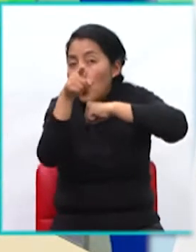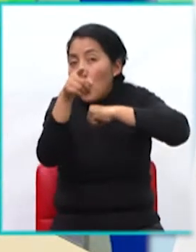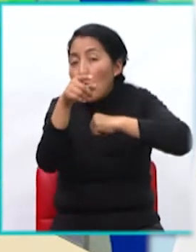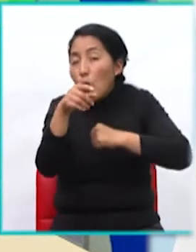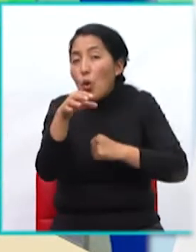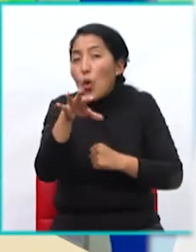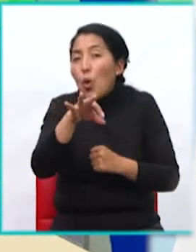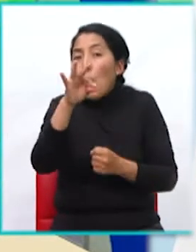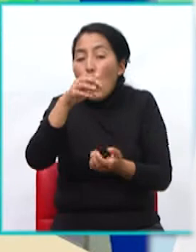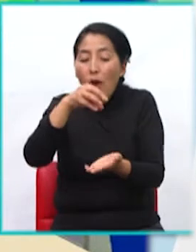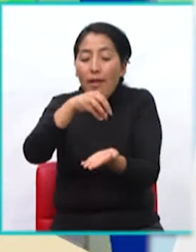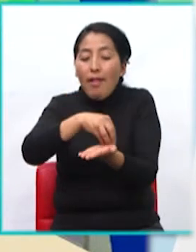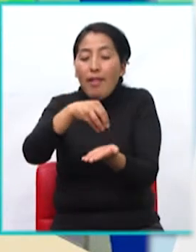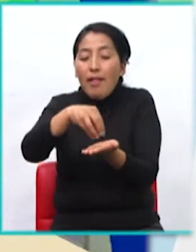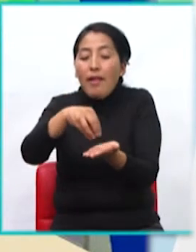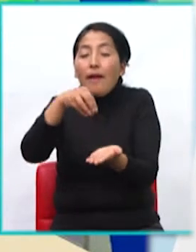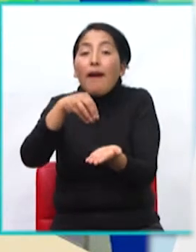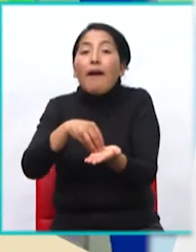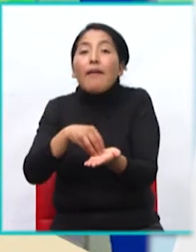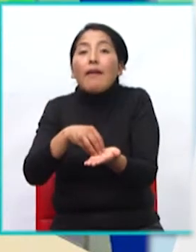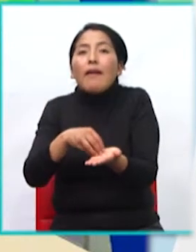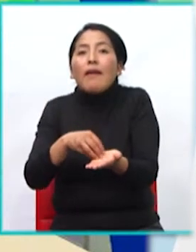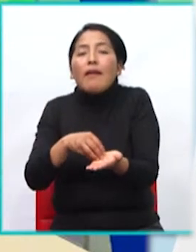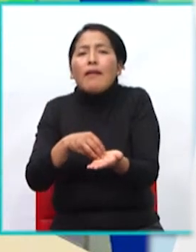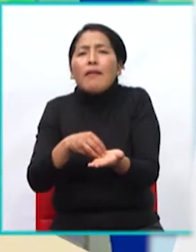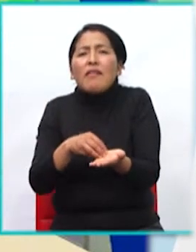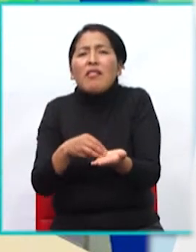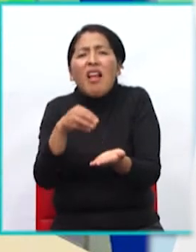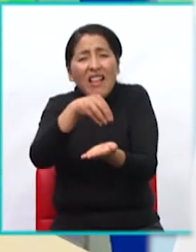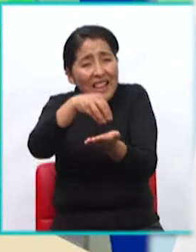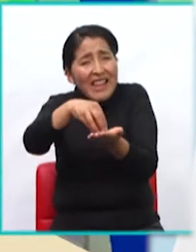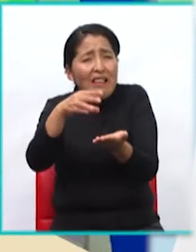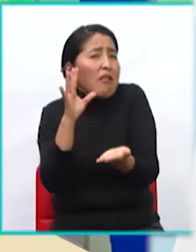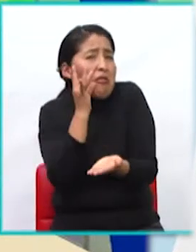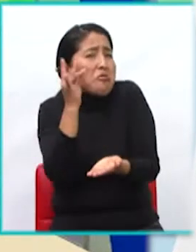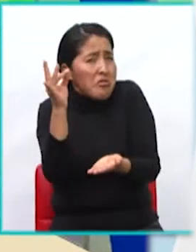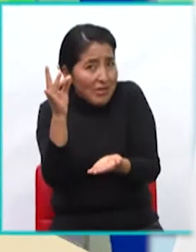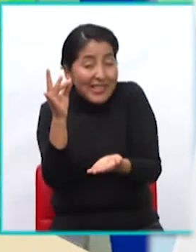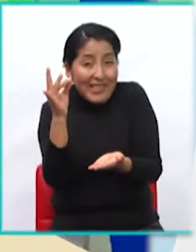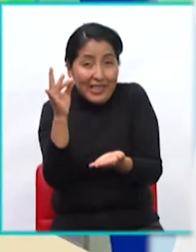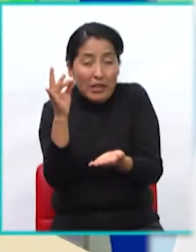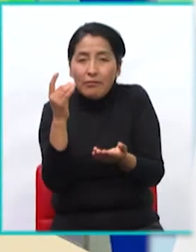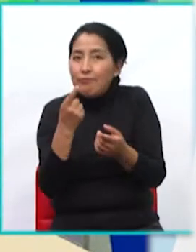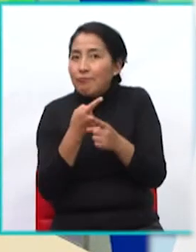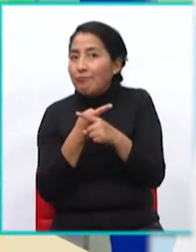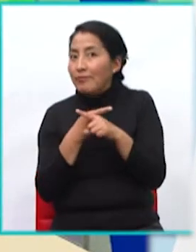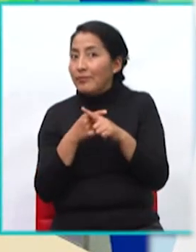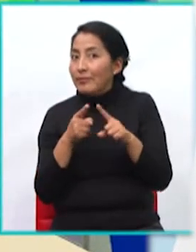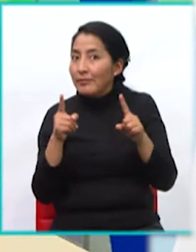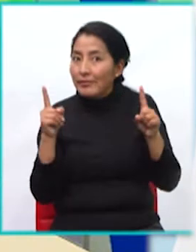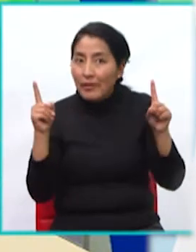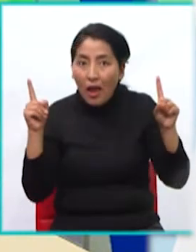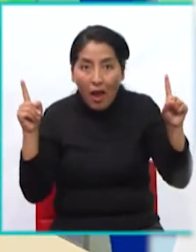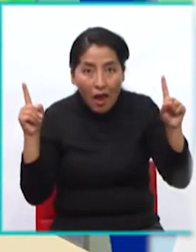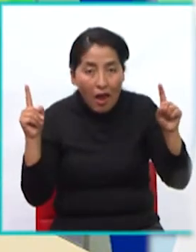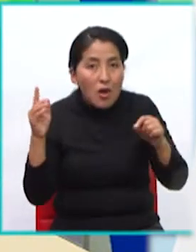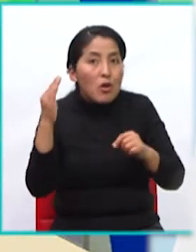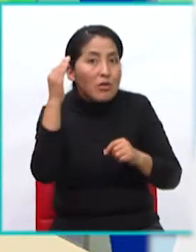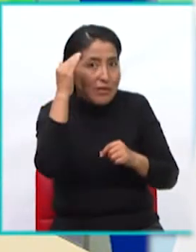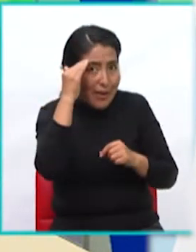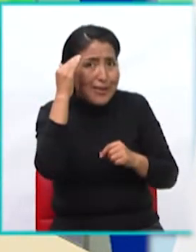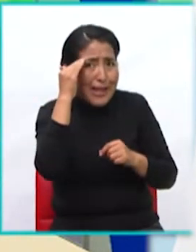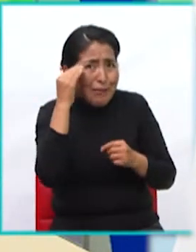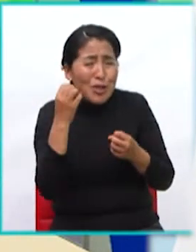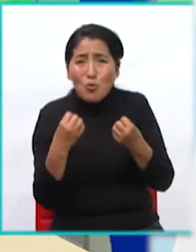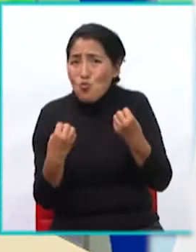estas galletas? Mira, estas galletas parecen deliciosas, ¿no? Pero ya sabes que tienen exceso